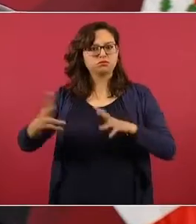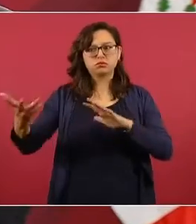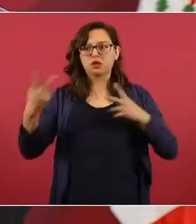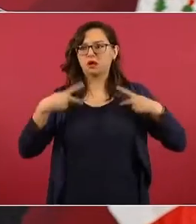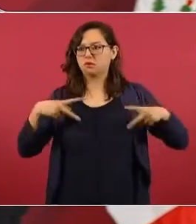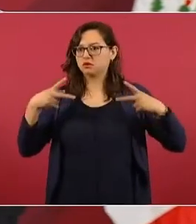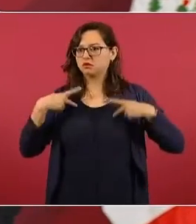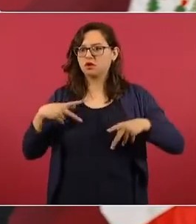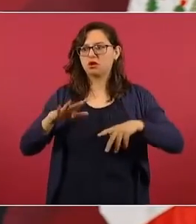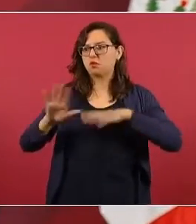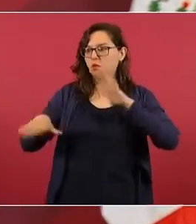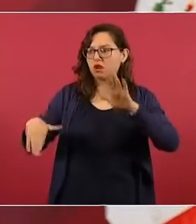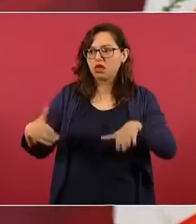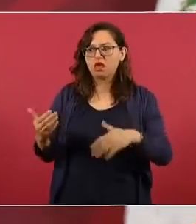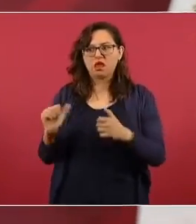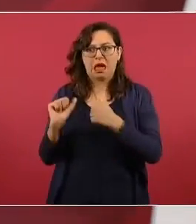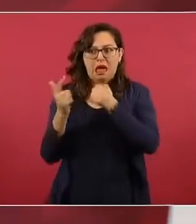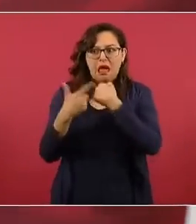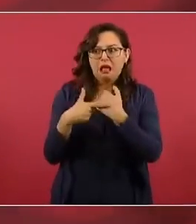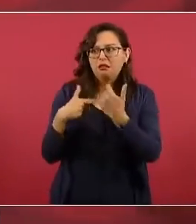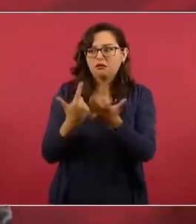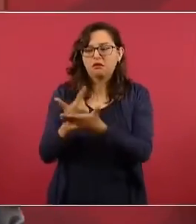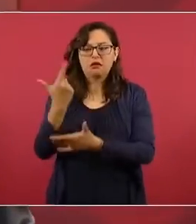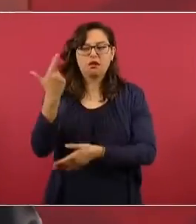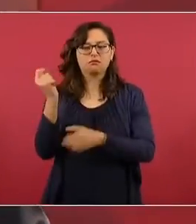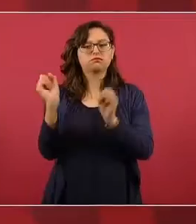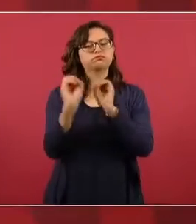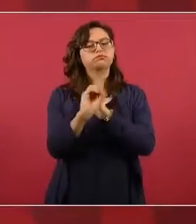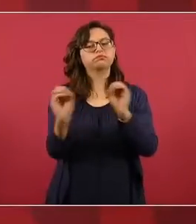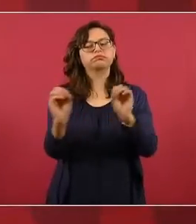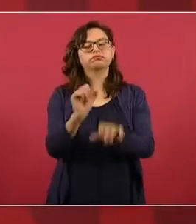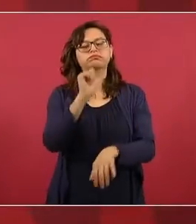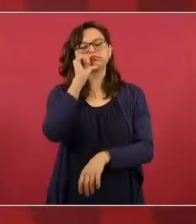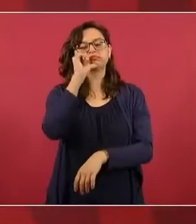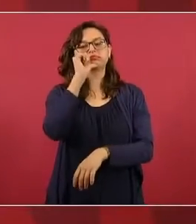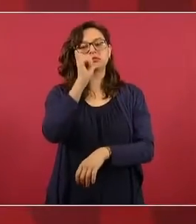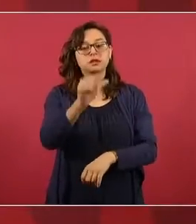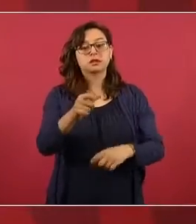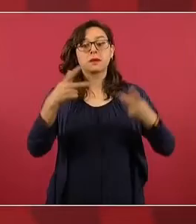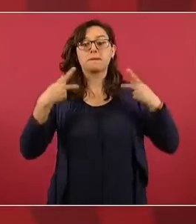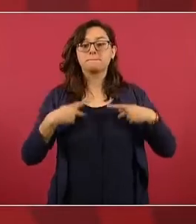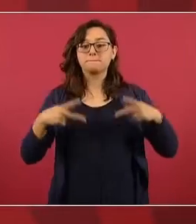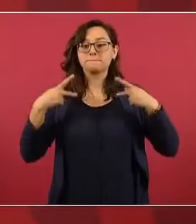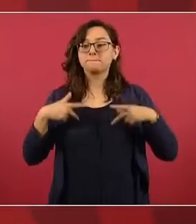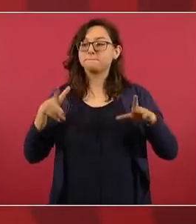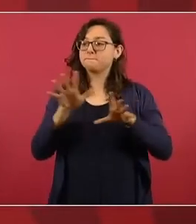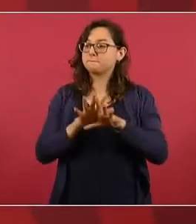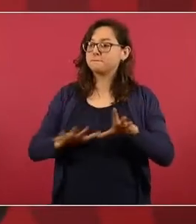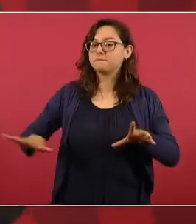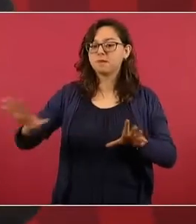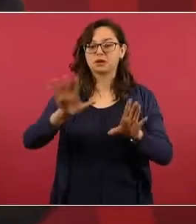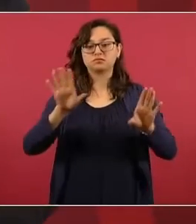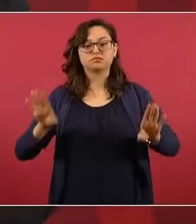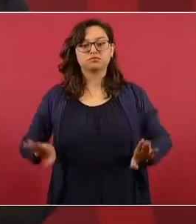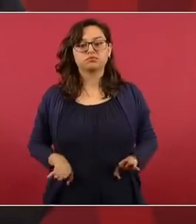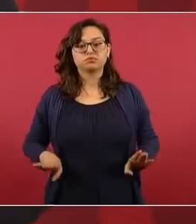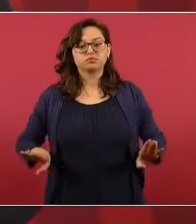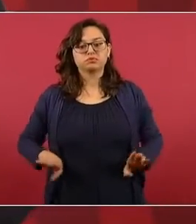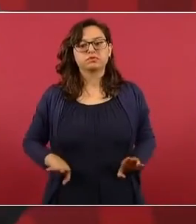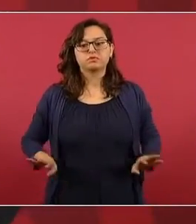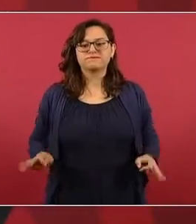los ciudadanos, como siempre, se portaron a la altura